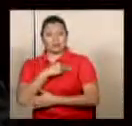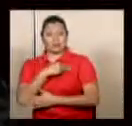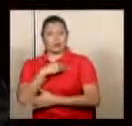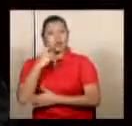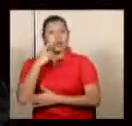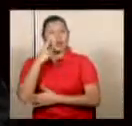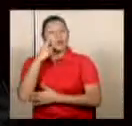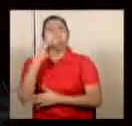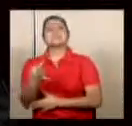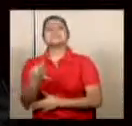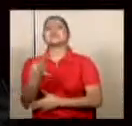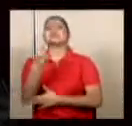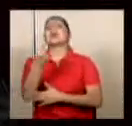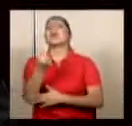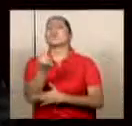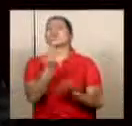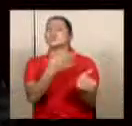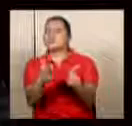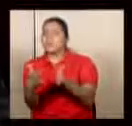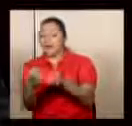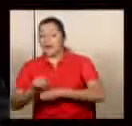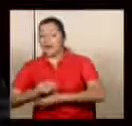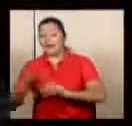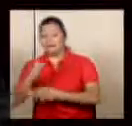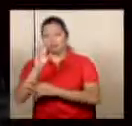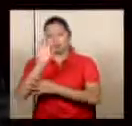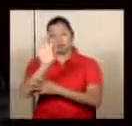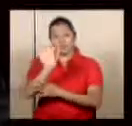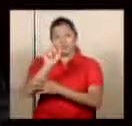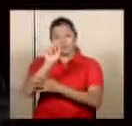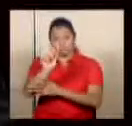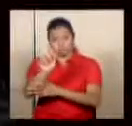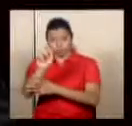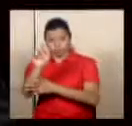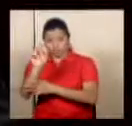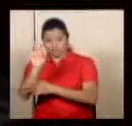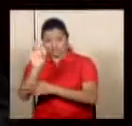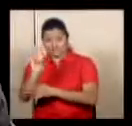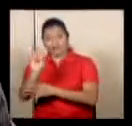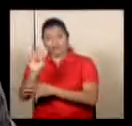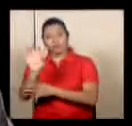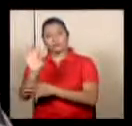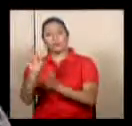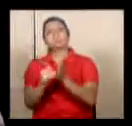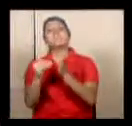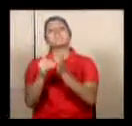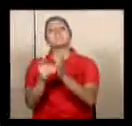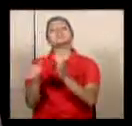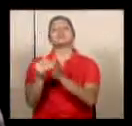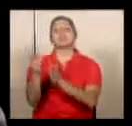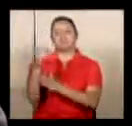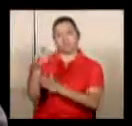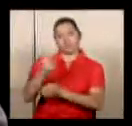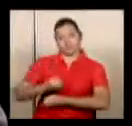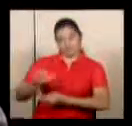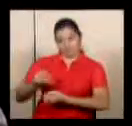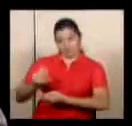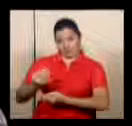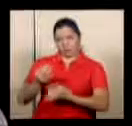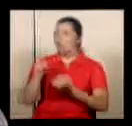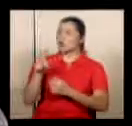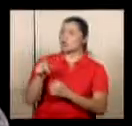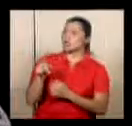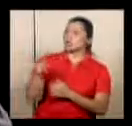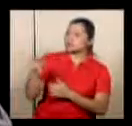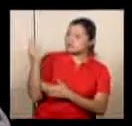de gastos por 7.9 billones de colones. Ahora bien, desde que usted estaba como presidente de la